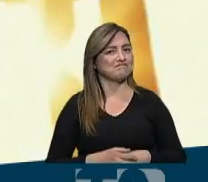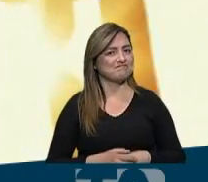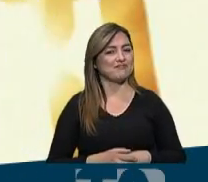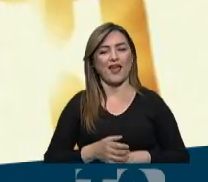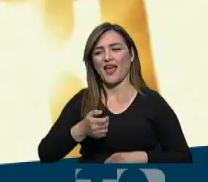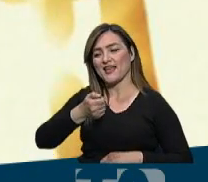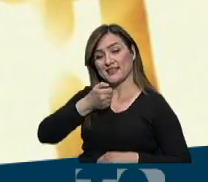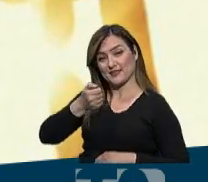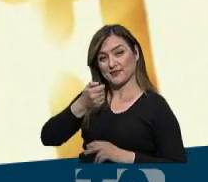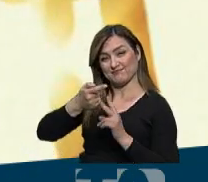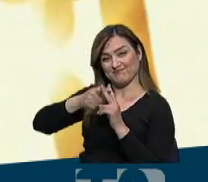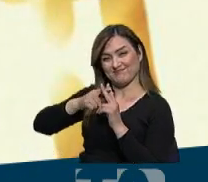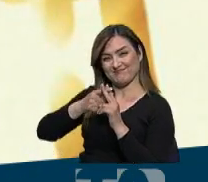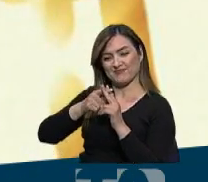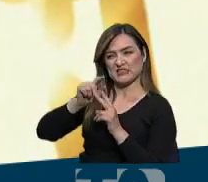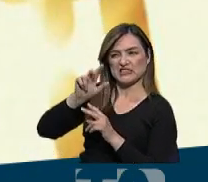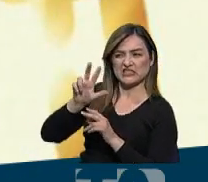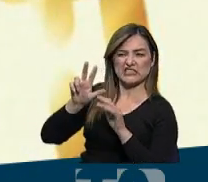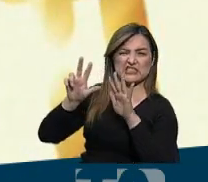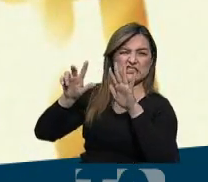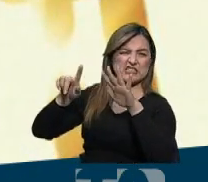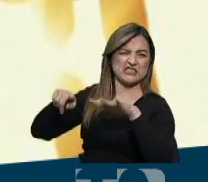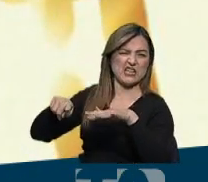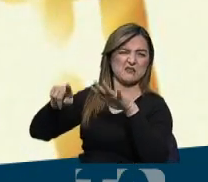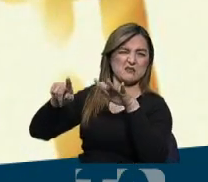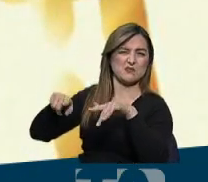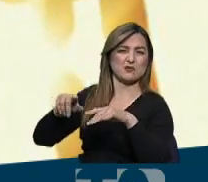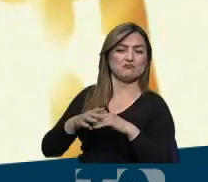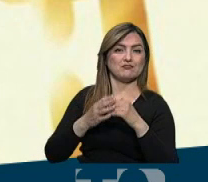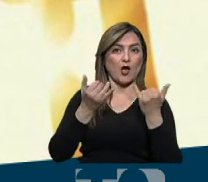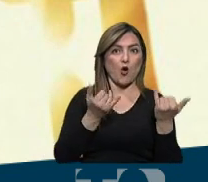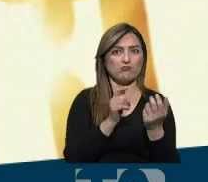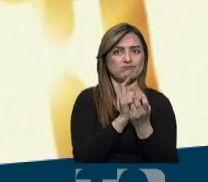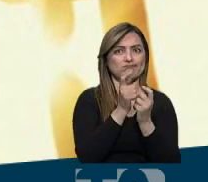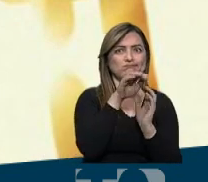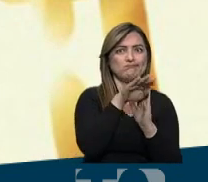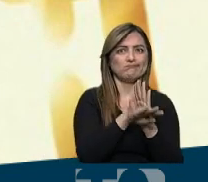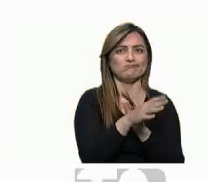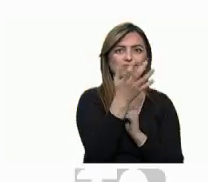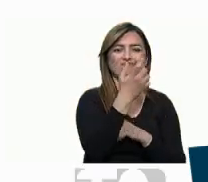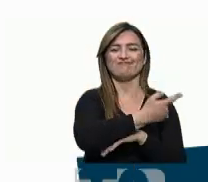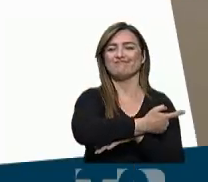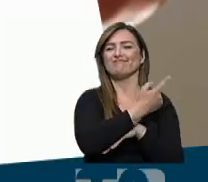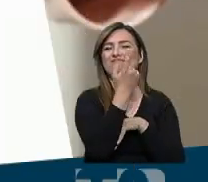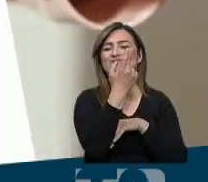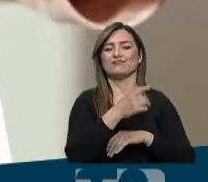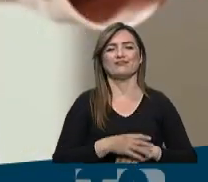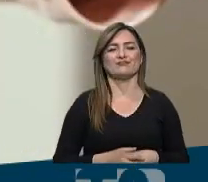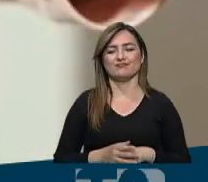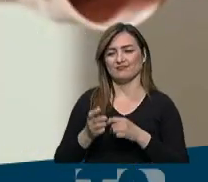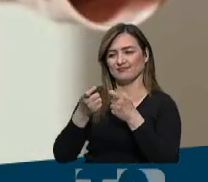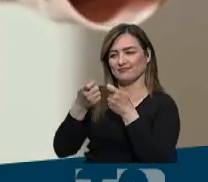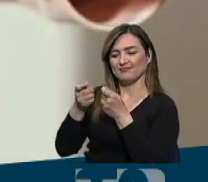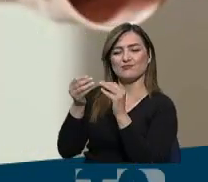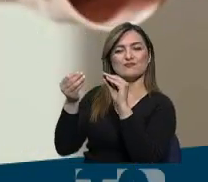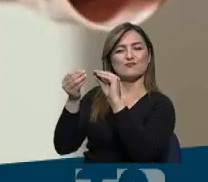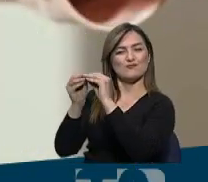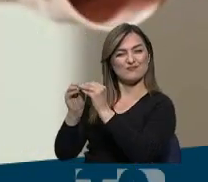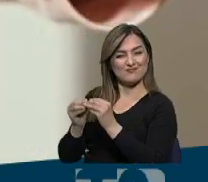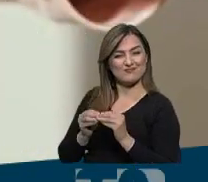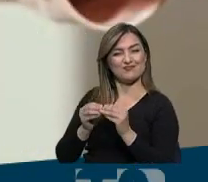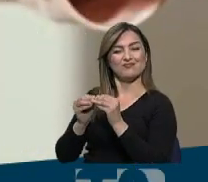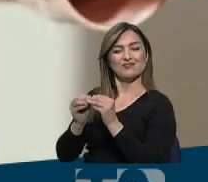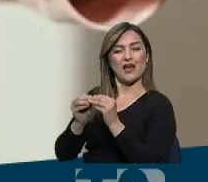inicial podía demorar entre tres y seis meses. El plazo actual será de 15 días. El taller de formación no